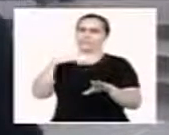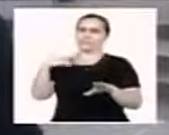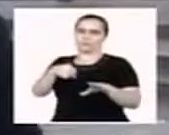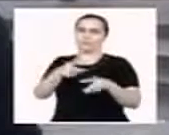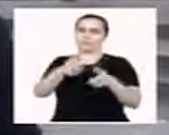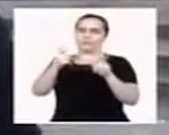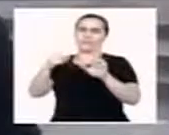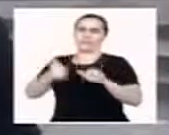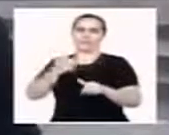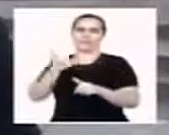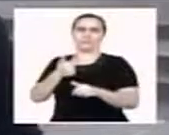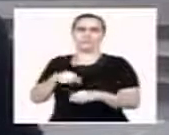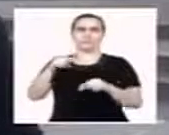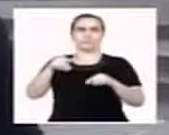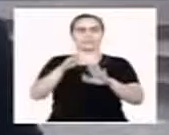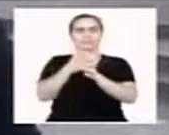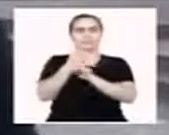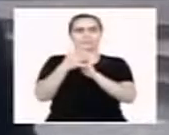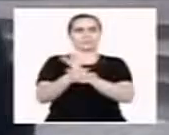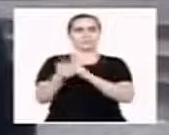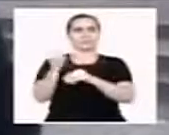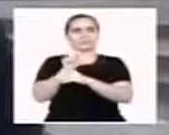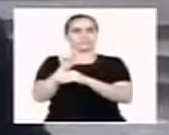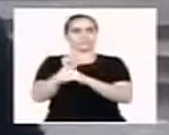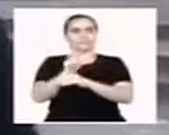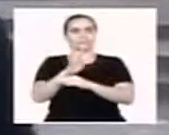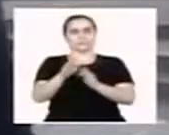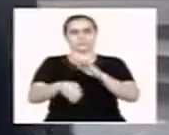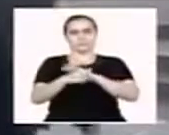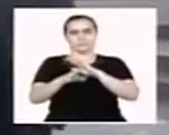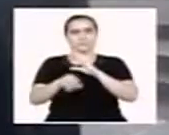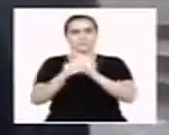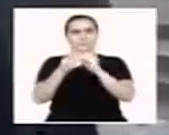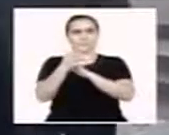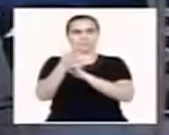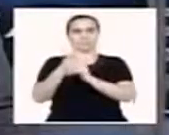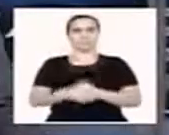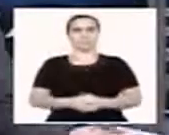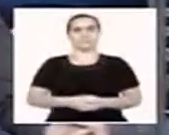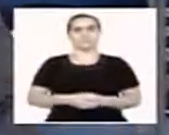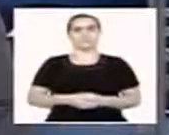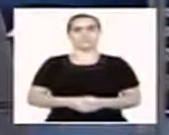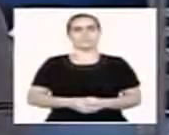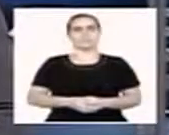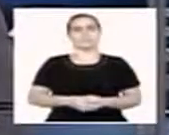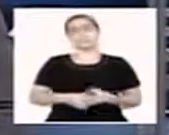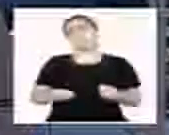Informó Paula Bolívar desde el búnker de la Fiscalía. Continúen ustedes con más información. Gracias, Paula.